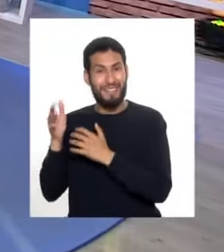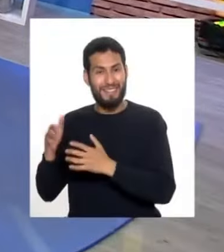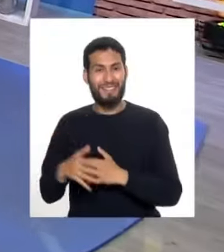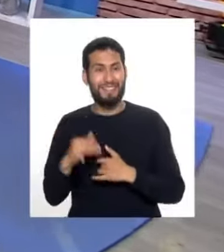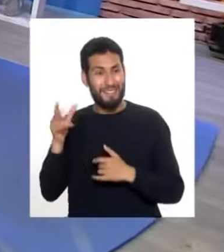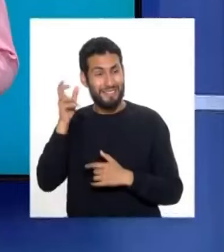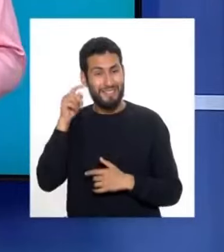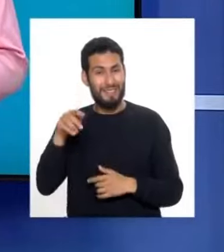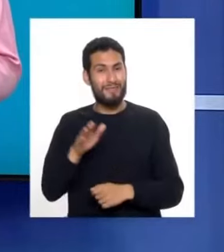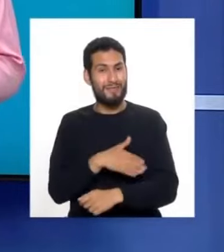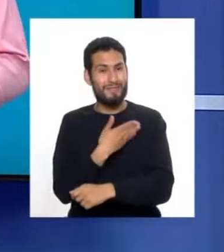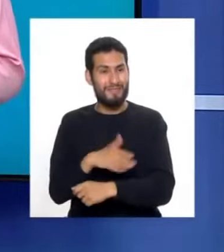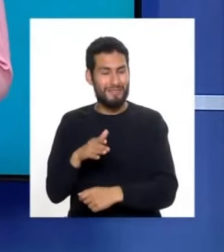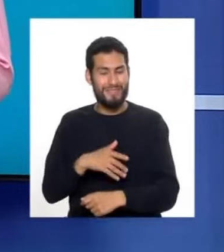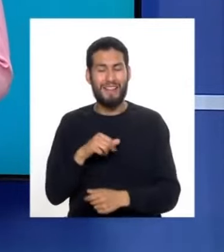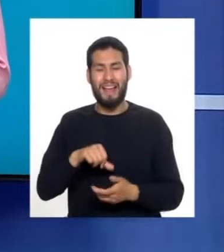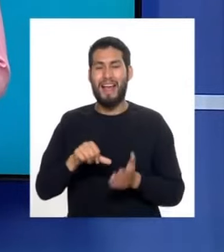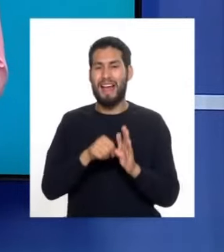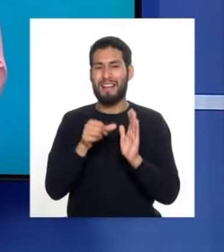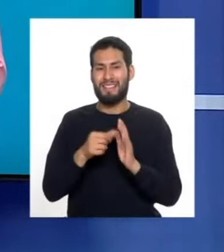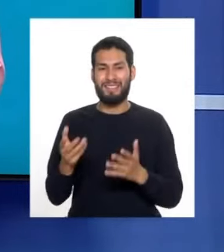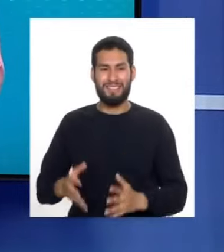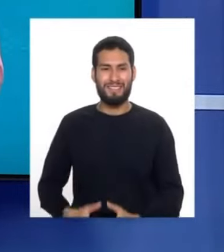de nuestra música, de nuestro arte.